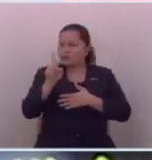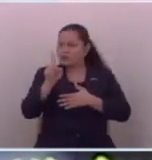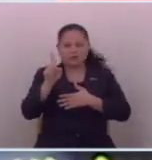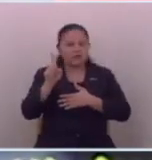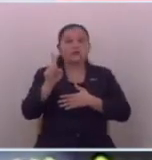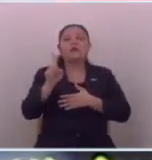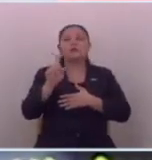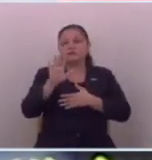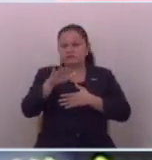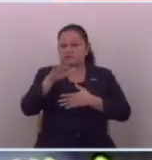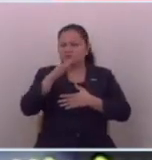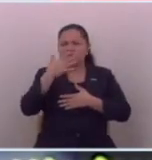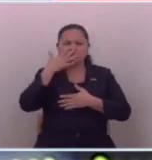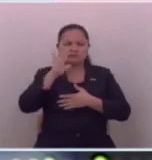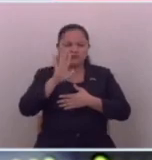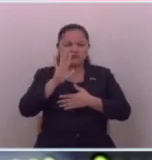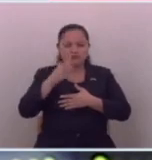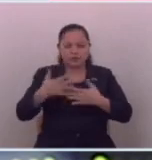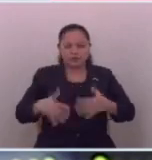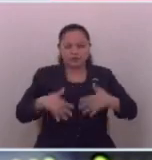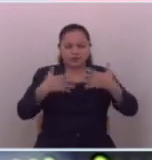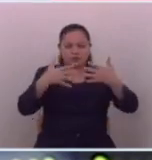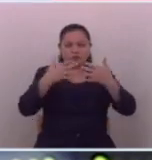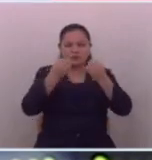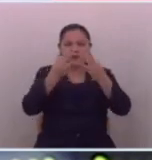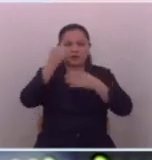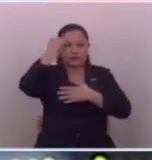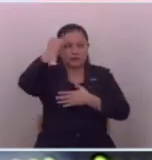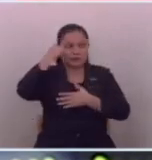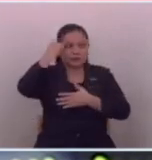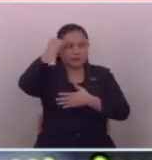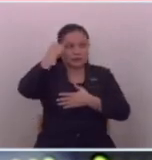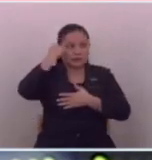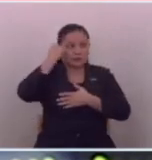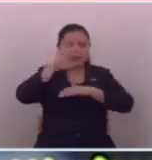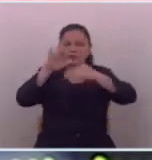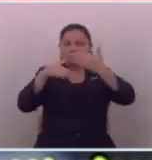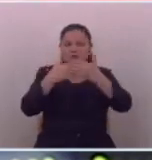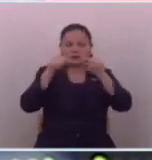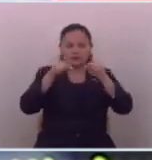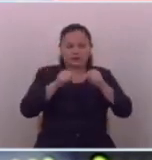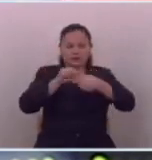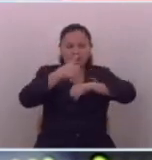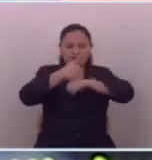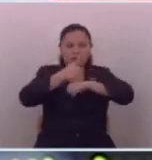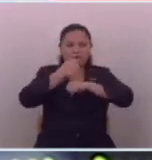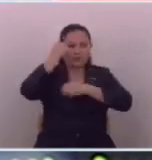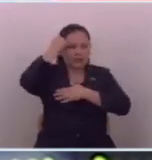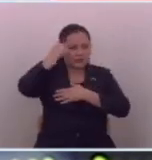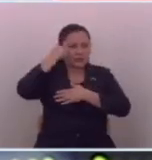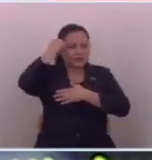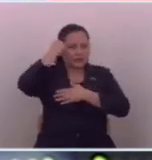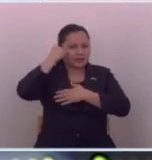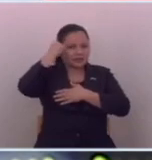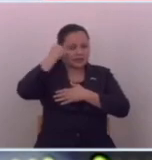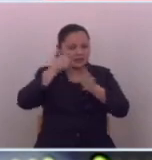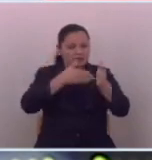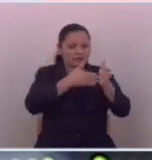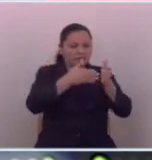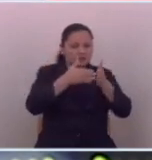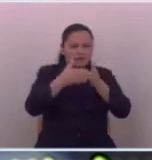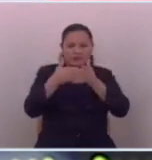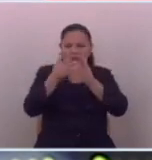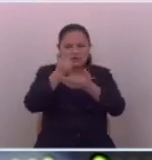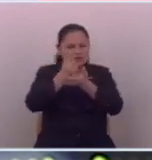pero es que miren jugando muchos han aprendido y todos estos creadores de contenido han empezado